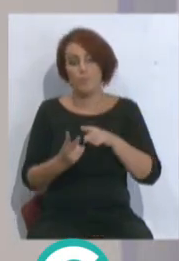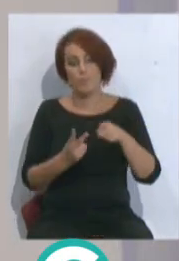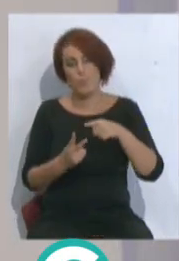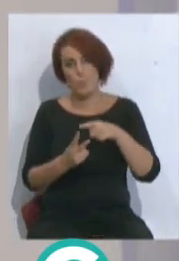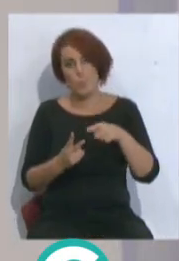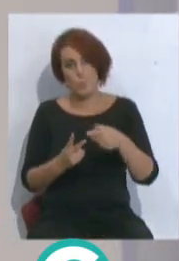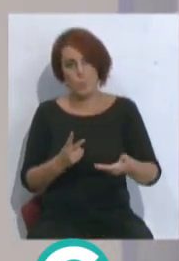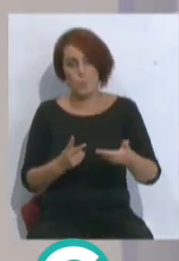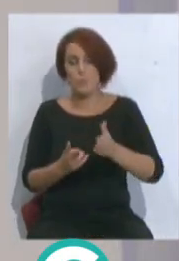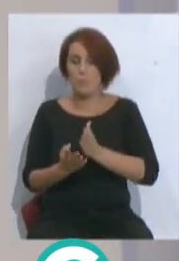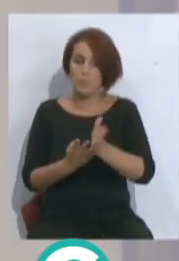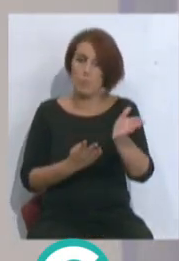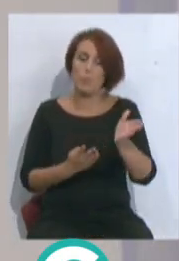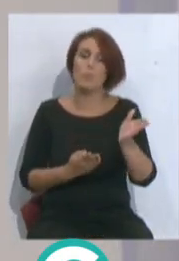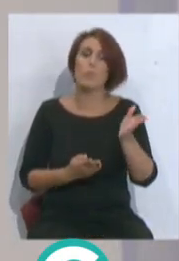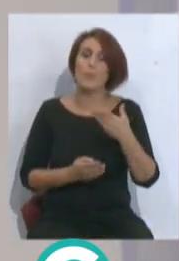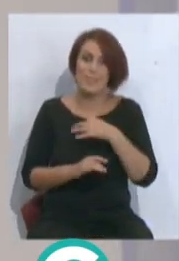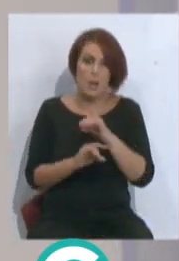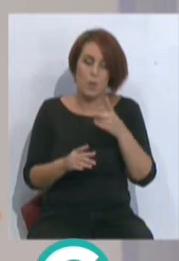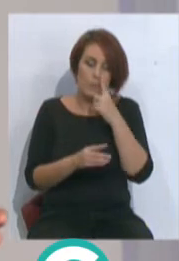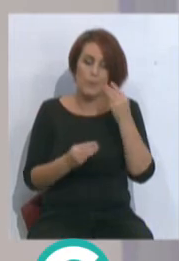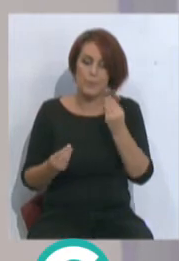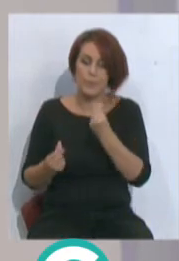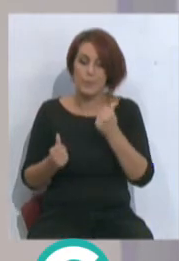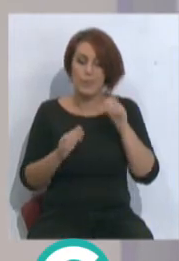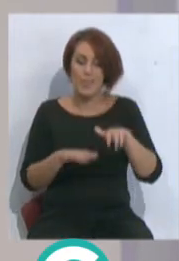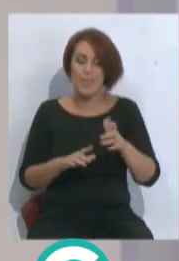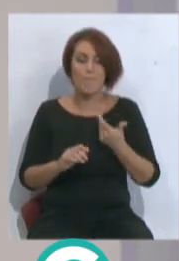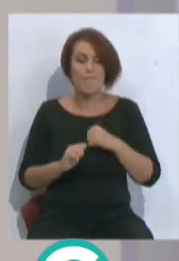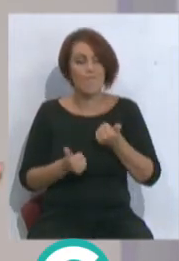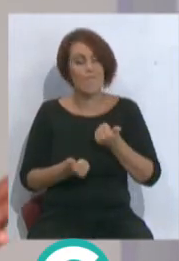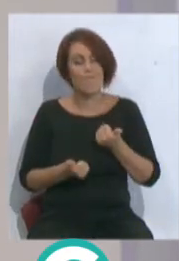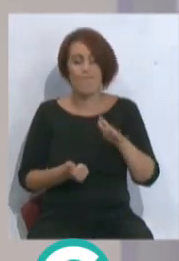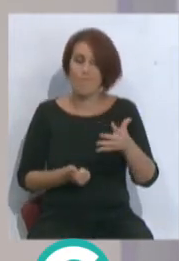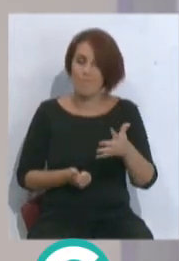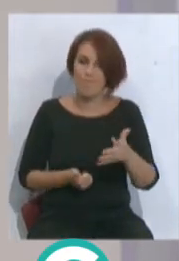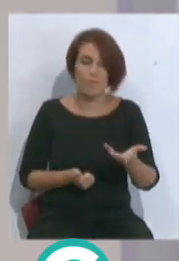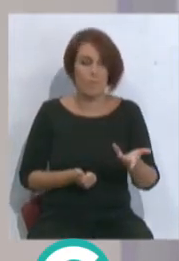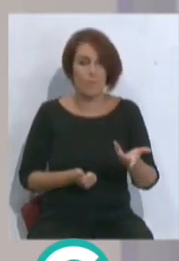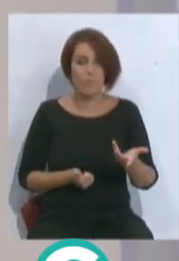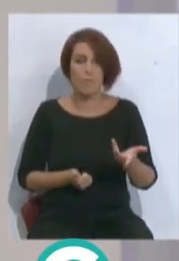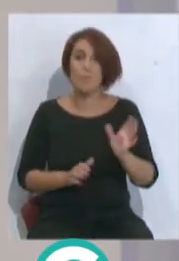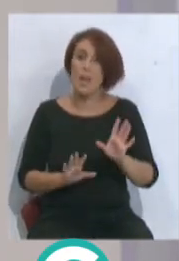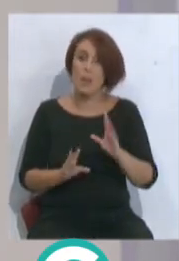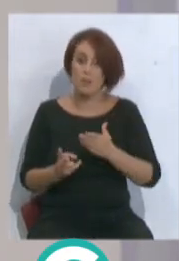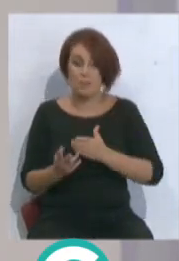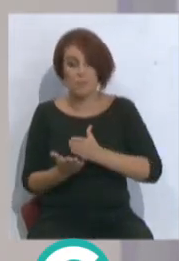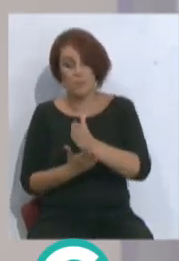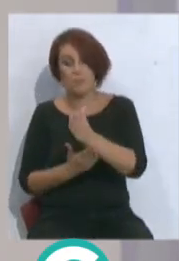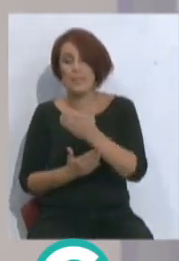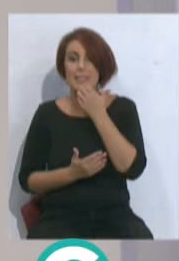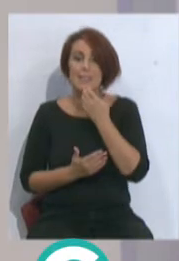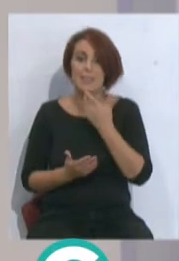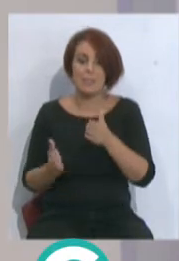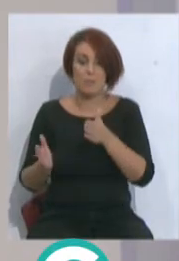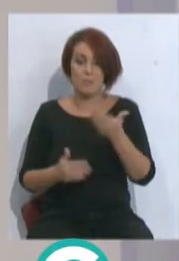muy en cuenta. Una, es obvio que en sensaciones el Cádiz no ha arrancado bien en sensaciones. Pero otra, si nos remontamos